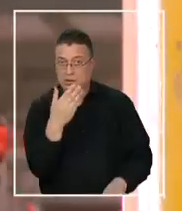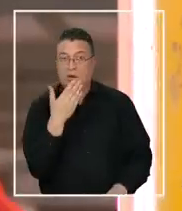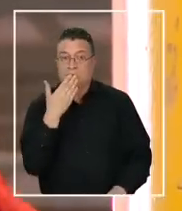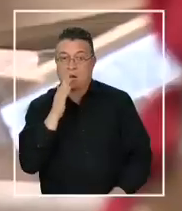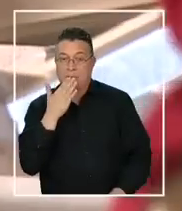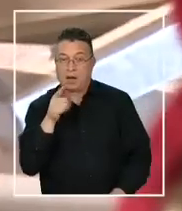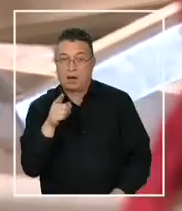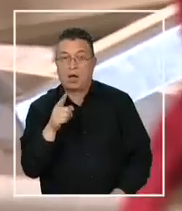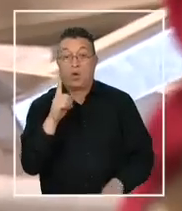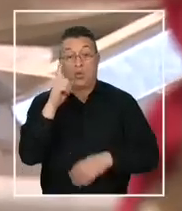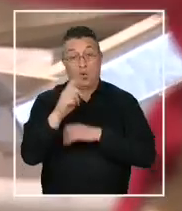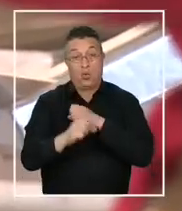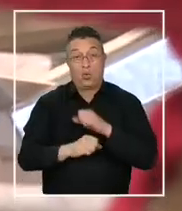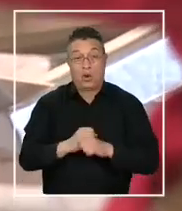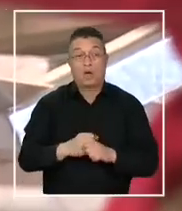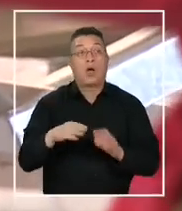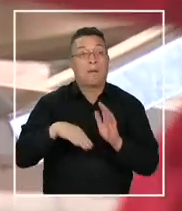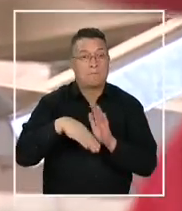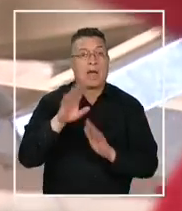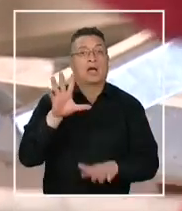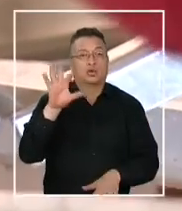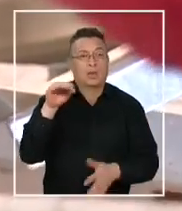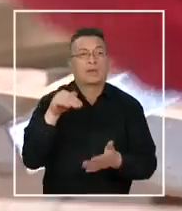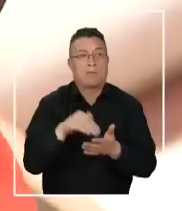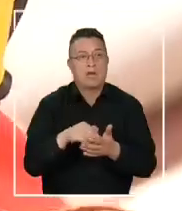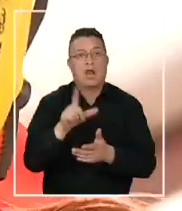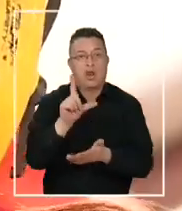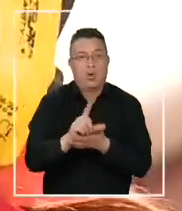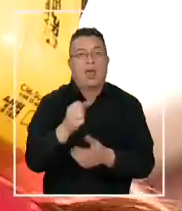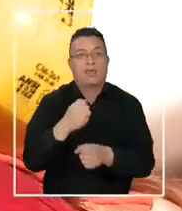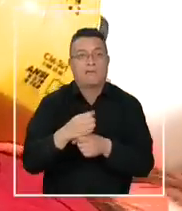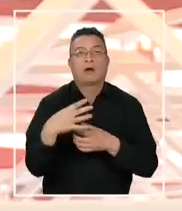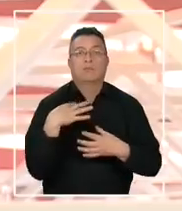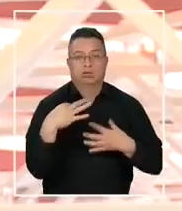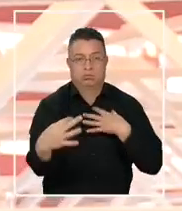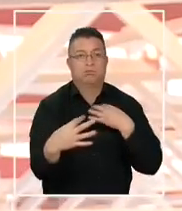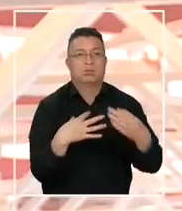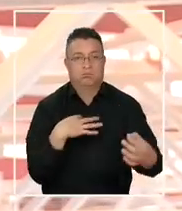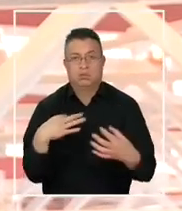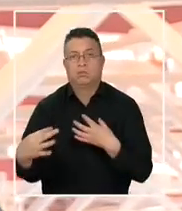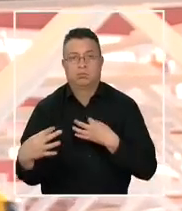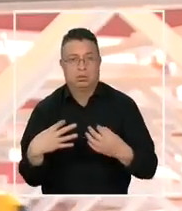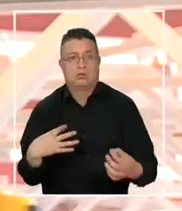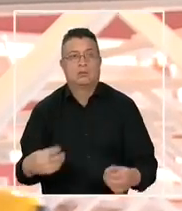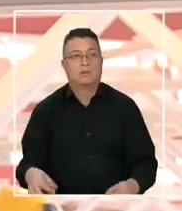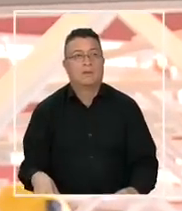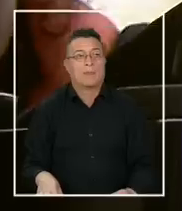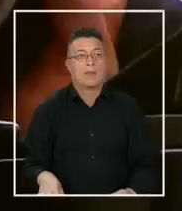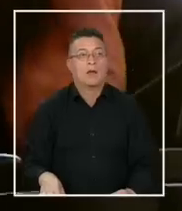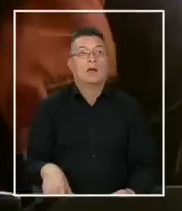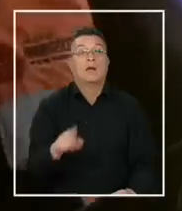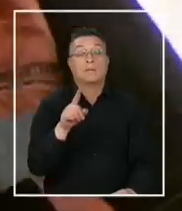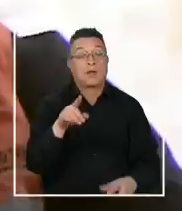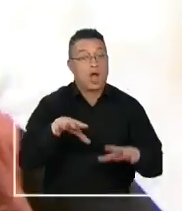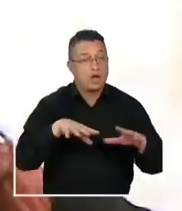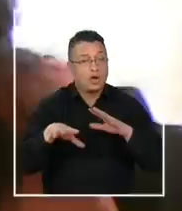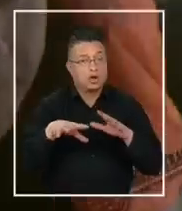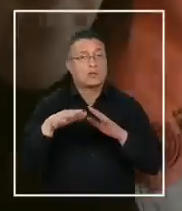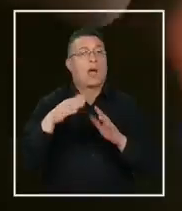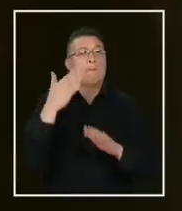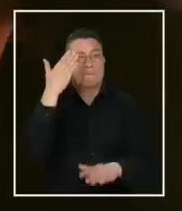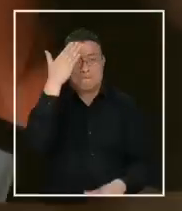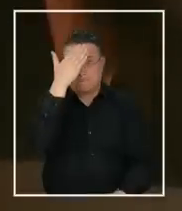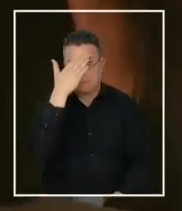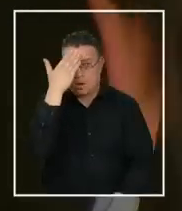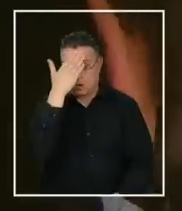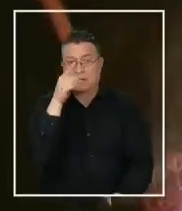En el último año se han creado más de 50.000 puestos de trabajo bajo esta modalidad. Una de las cosas preocupantes